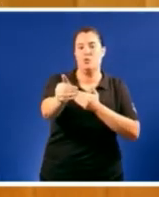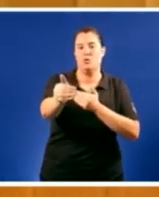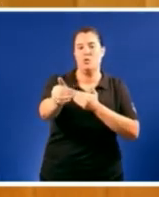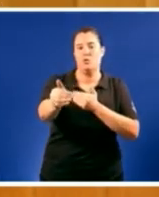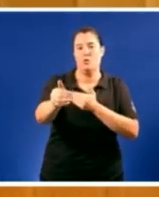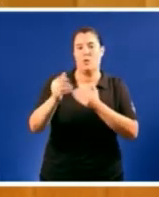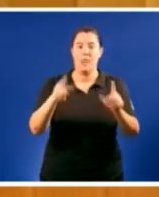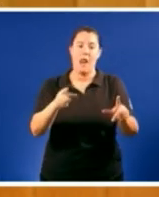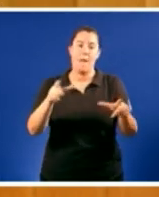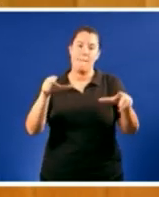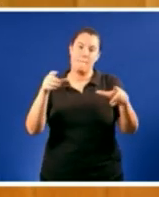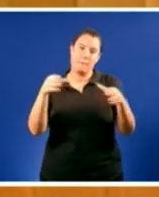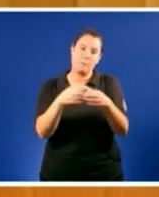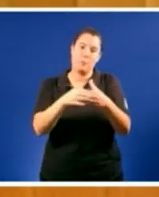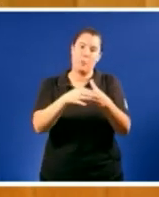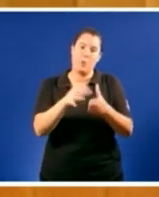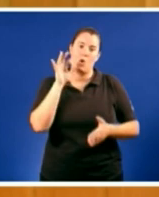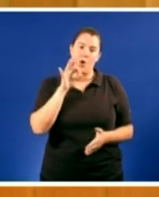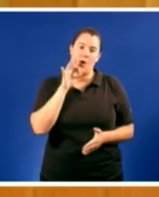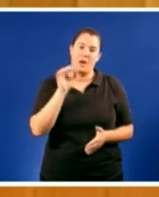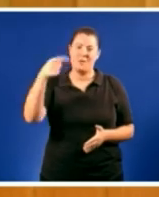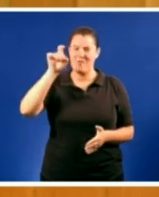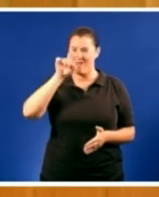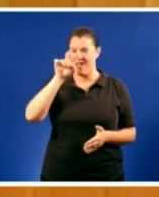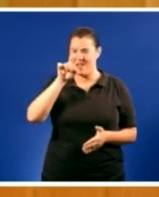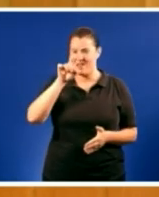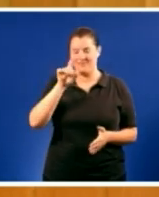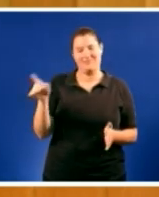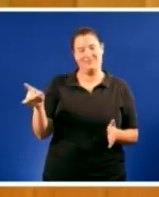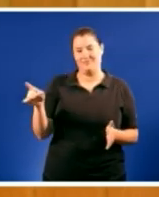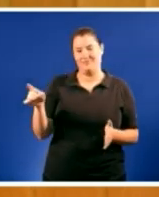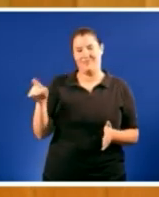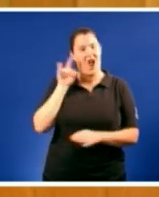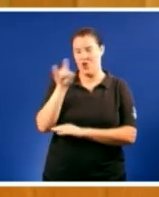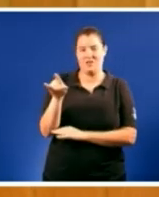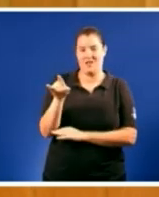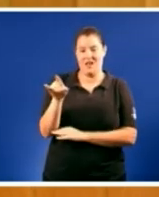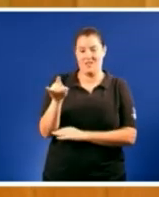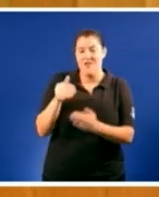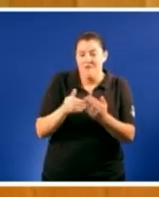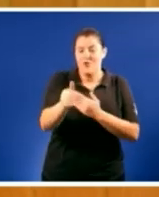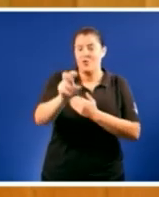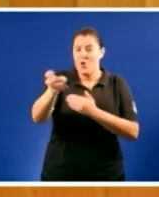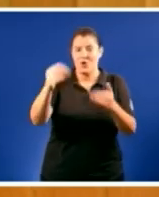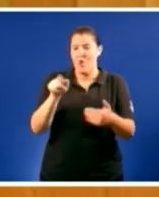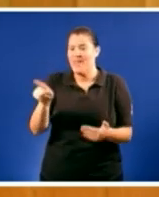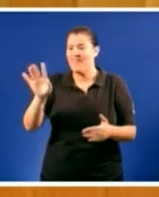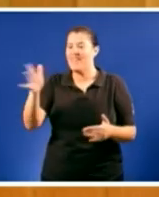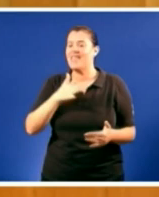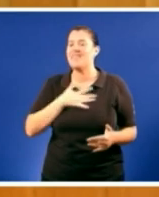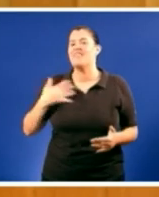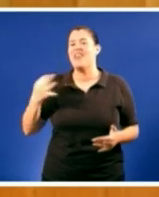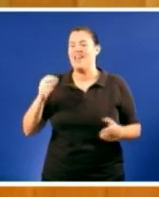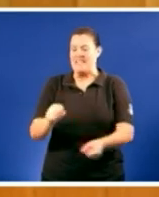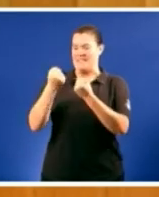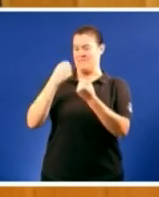galego e vostedes señor Feijó non se engañe non ten outro horizonte que salvarse así mesmo como olle